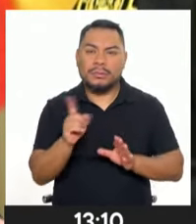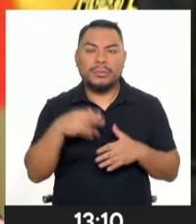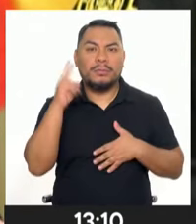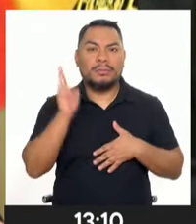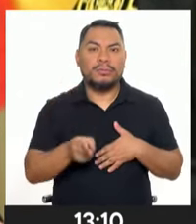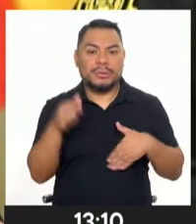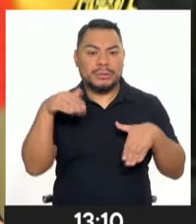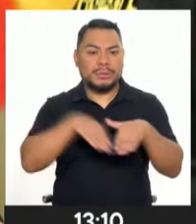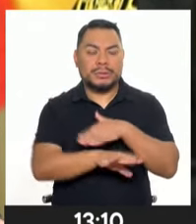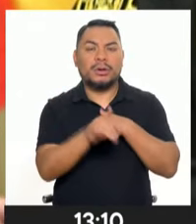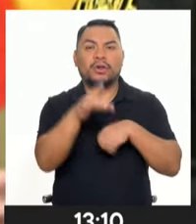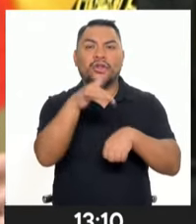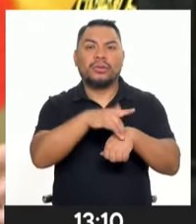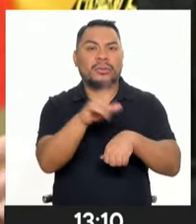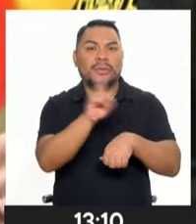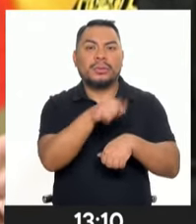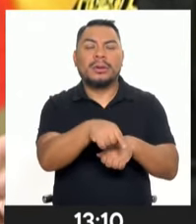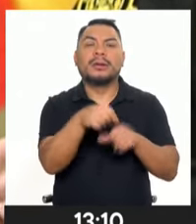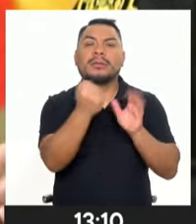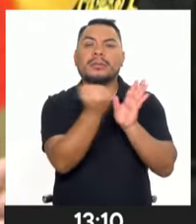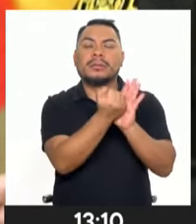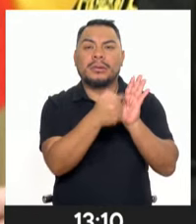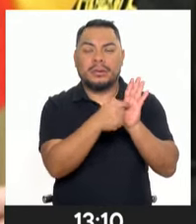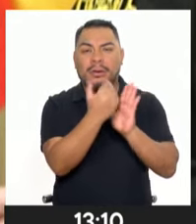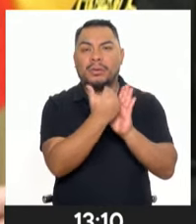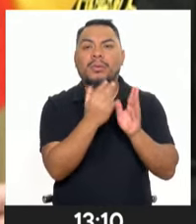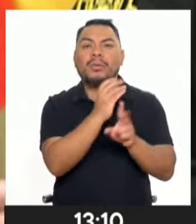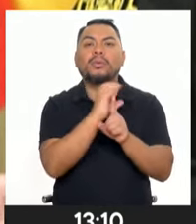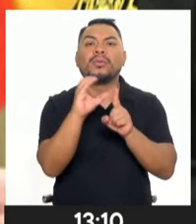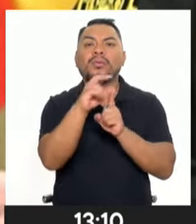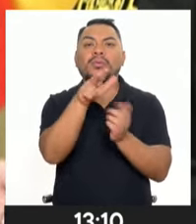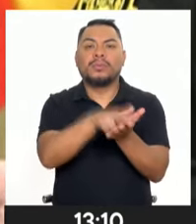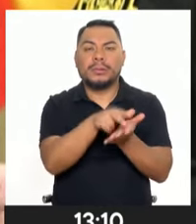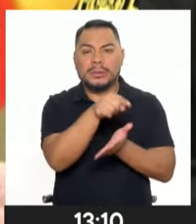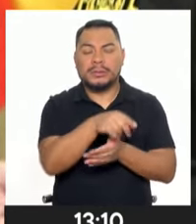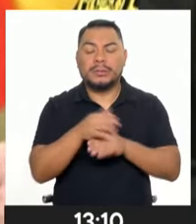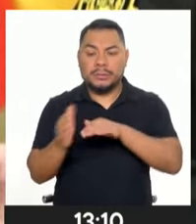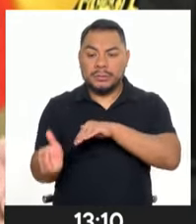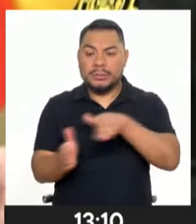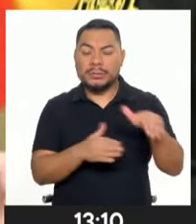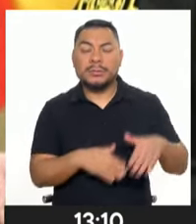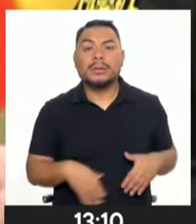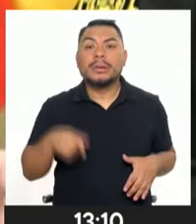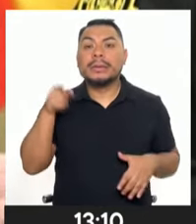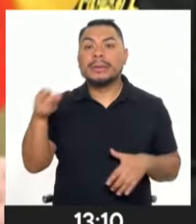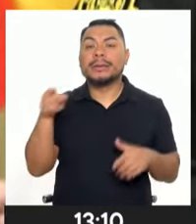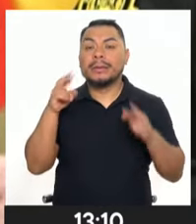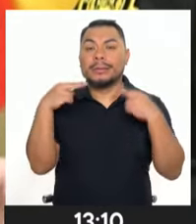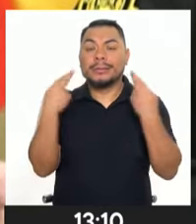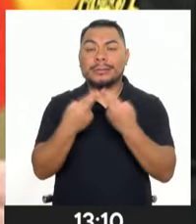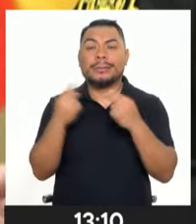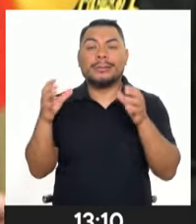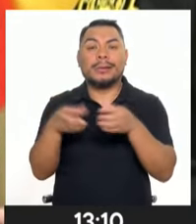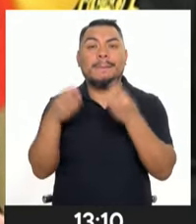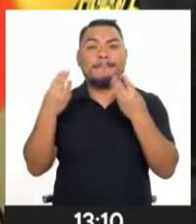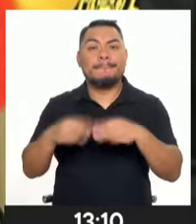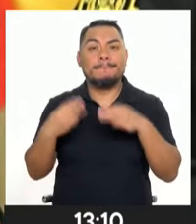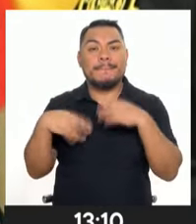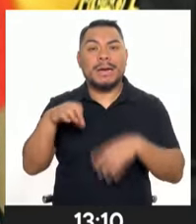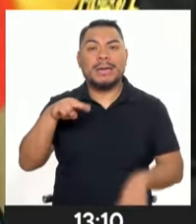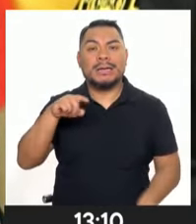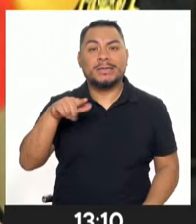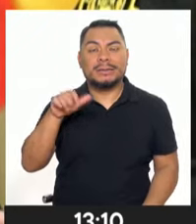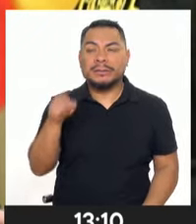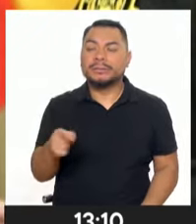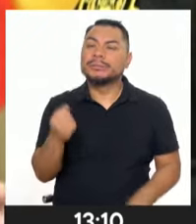Respecto a ENSA, le digo, hay una reunión, me parece, en este momento, desde Trabajo, que es una